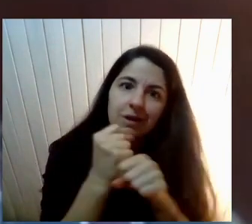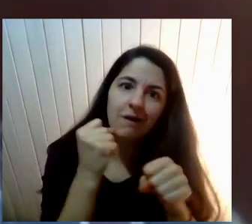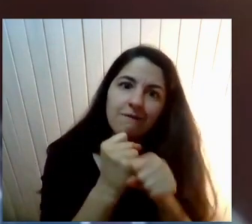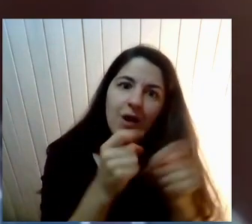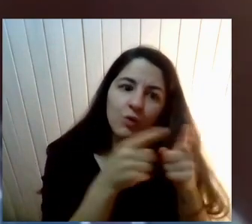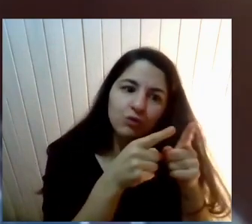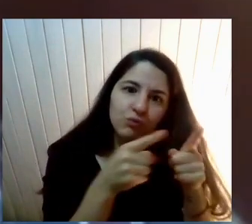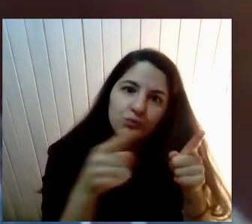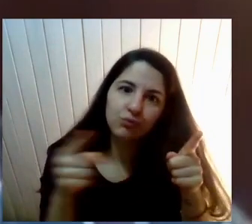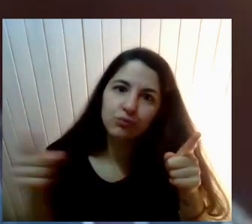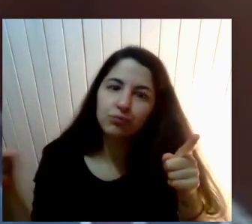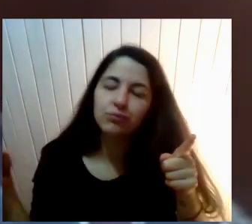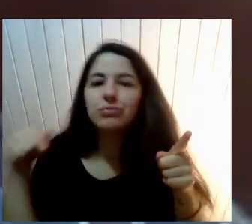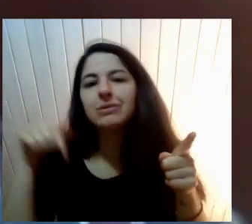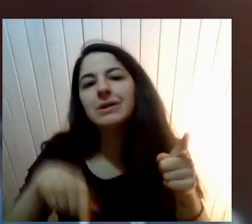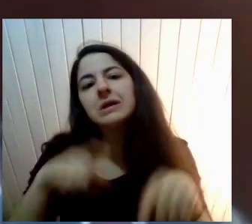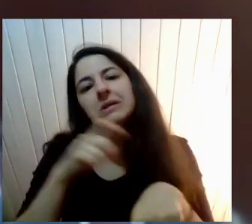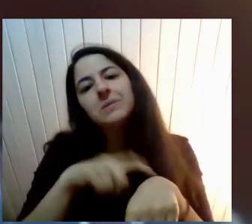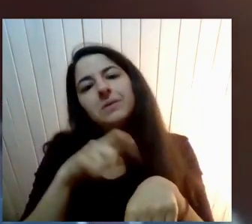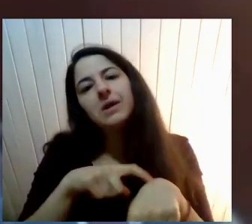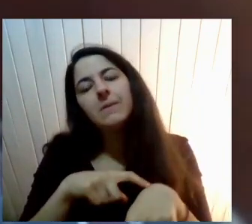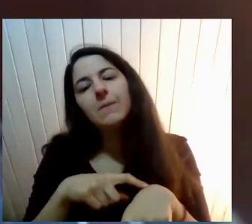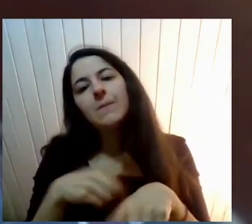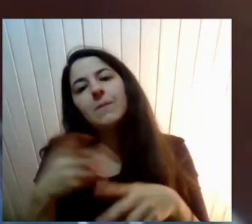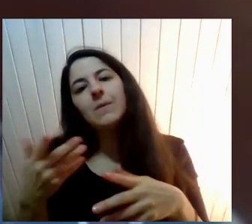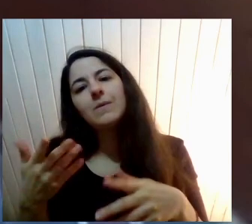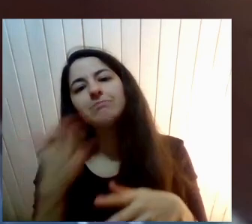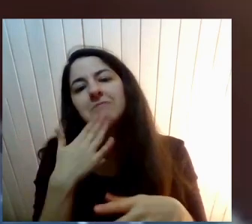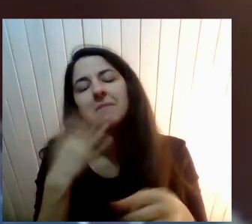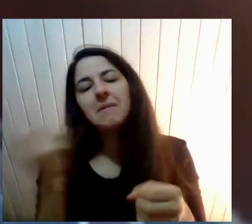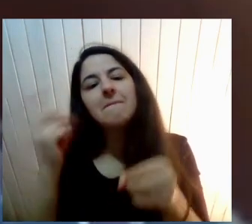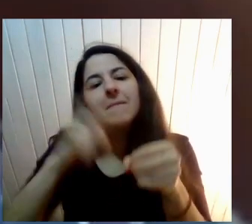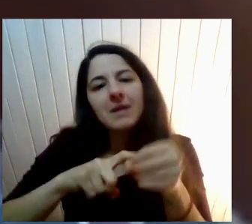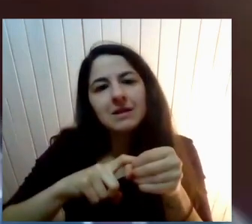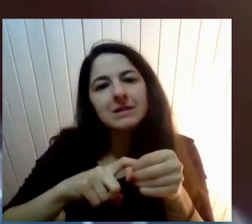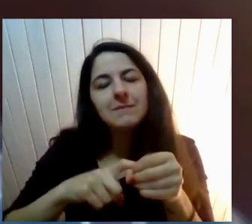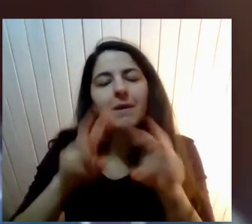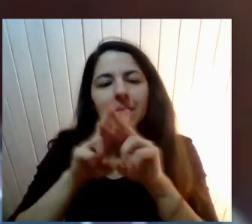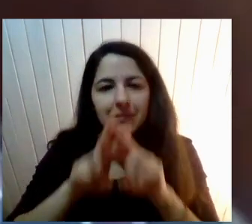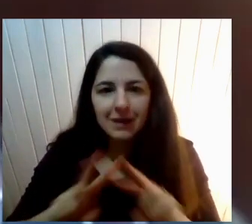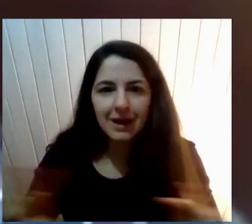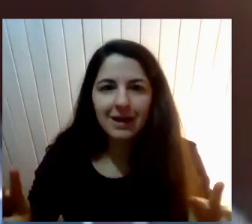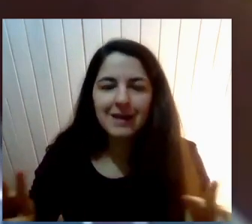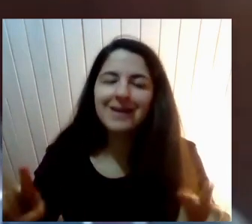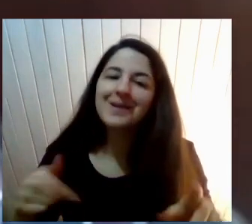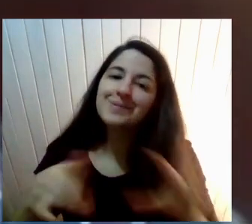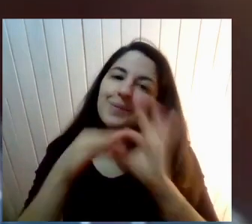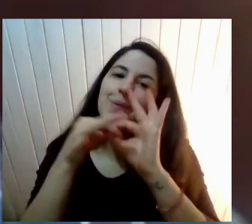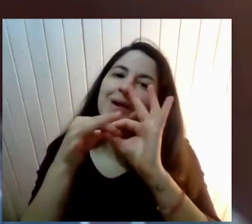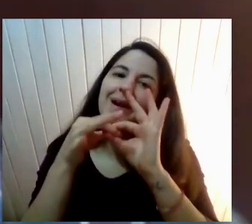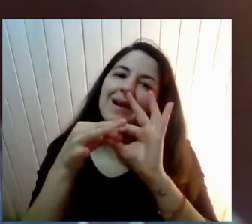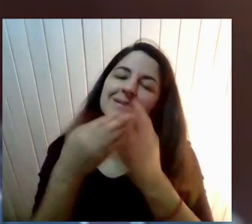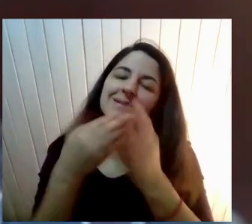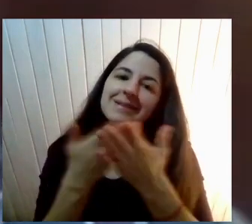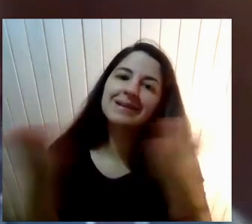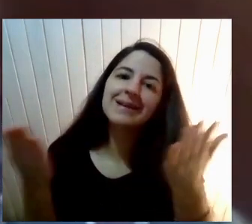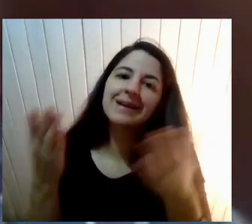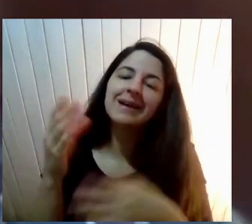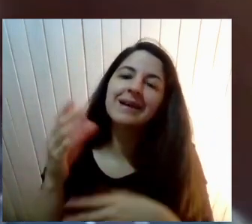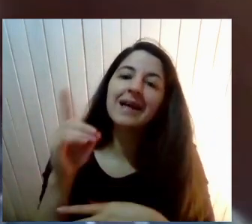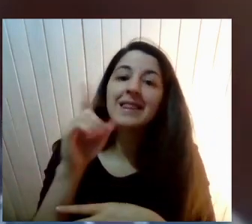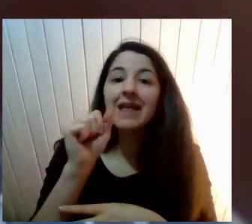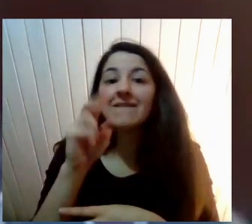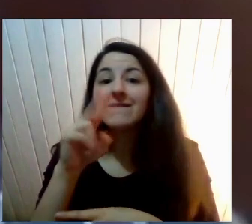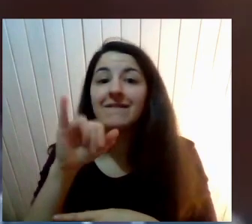podía ser Un momento también Para que podamos Participar más Más tranquilos Así que Agradecer sobre todo A David Carla Valentina